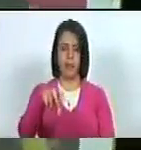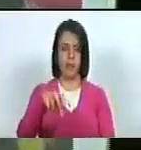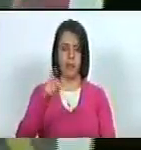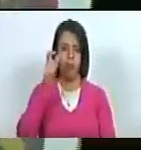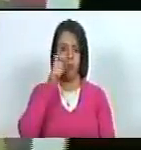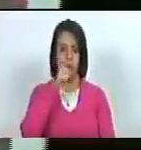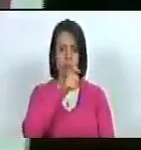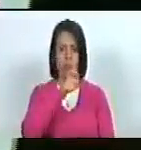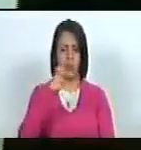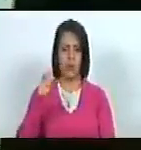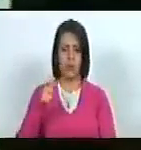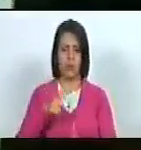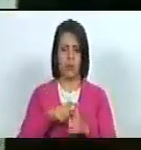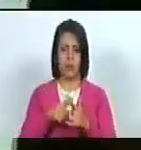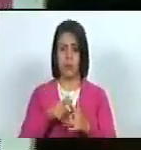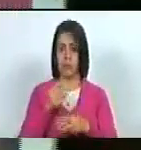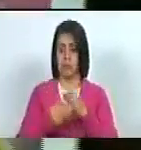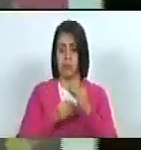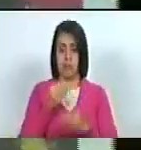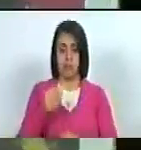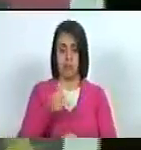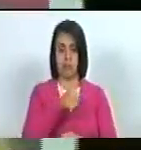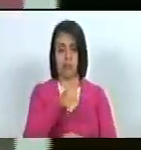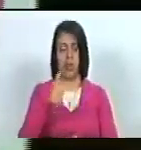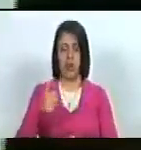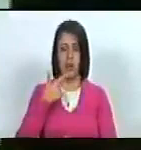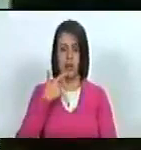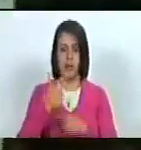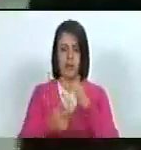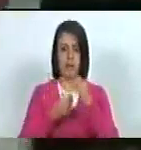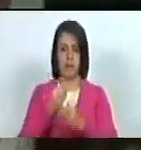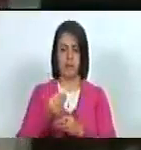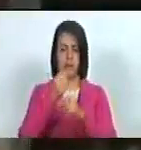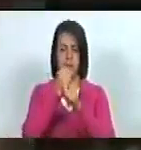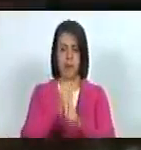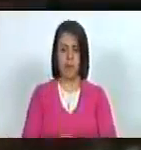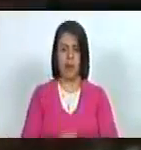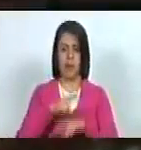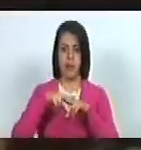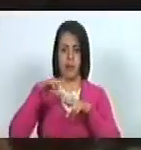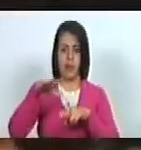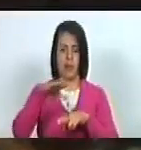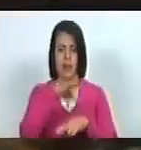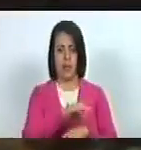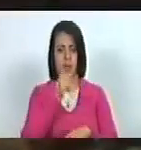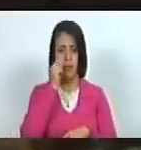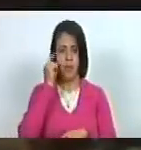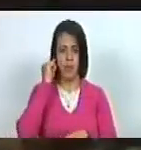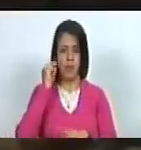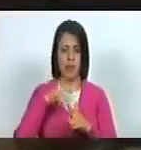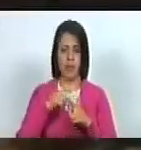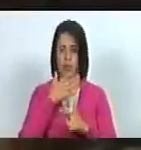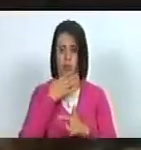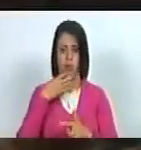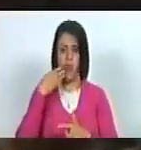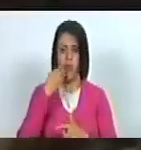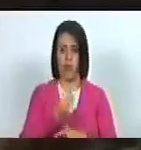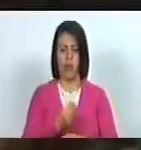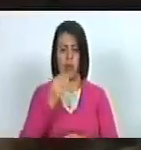pueblos sino que en cada uno de ellos donde iba llegando lo esperaban niños niñas jóvenes